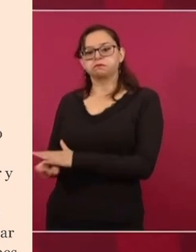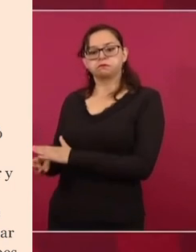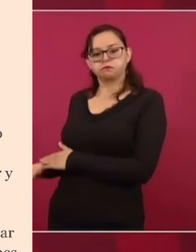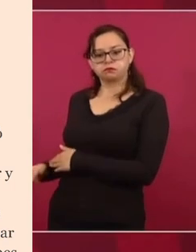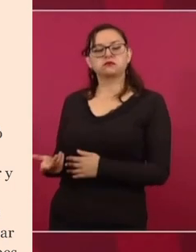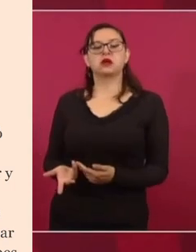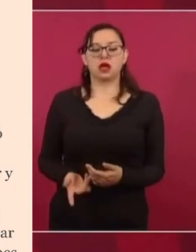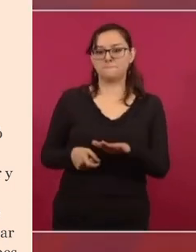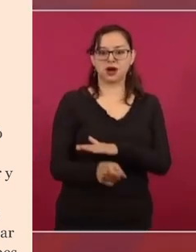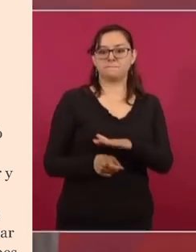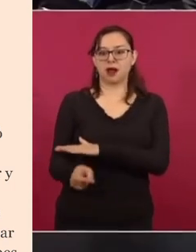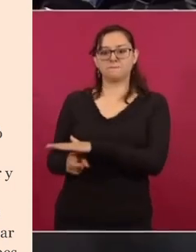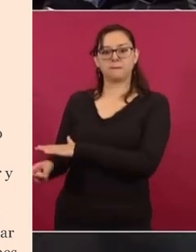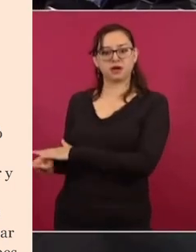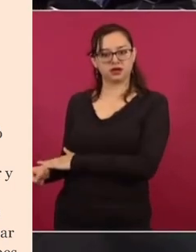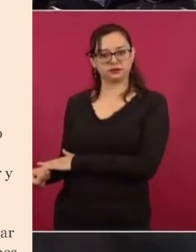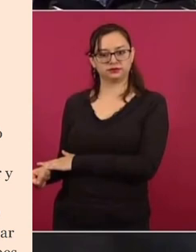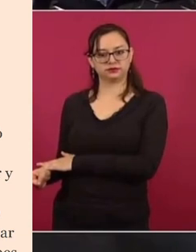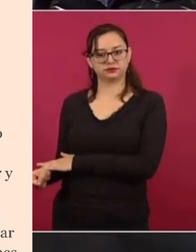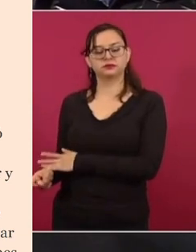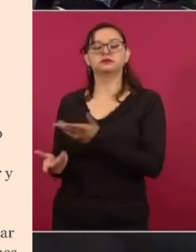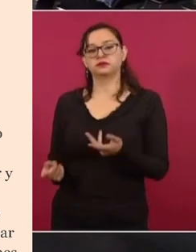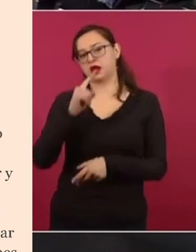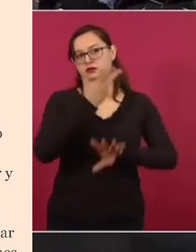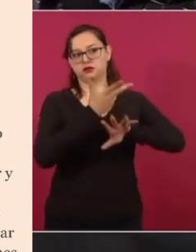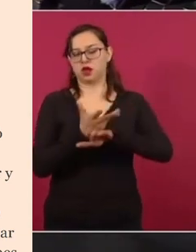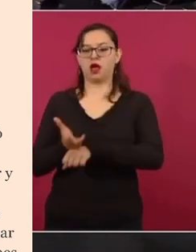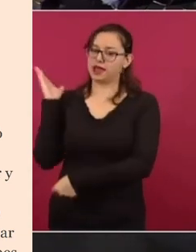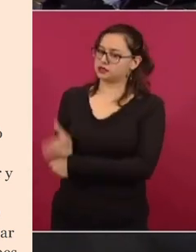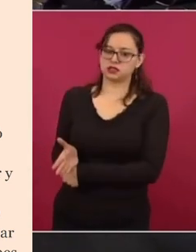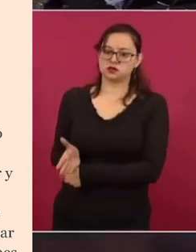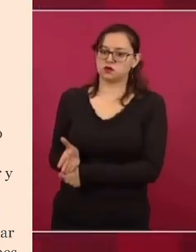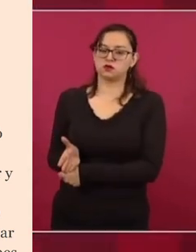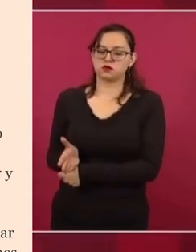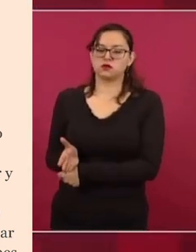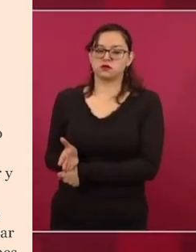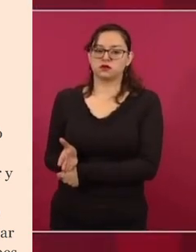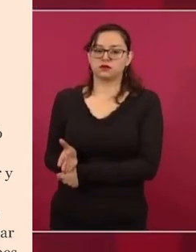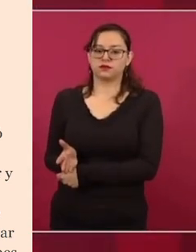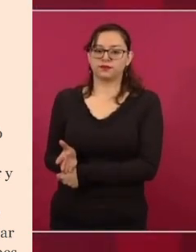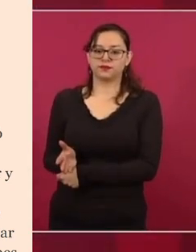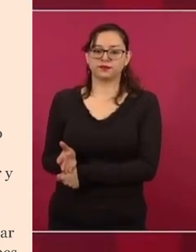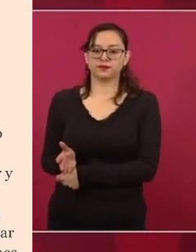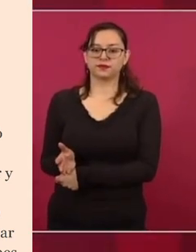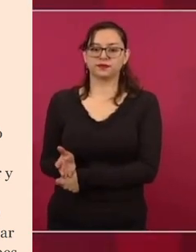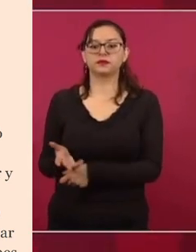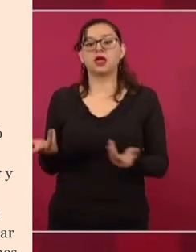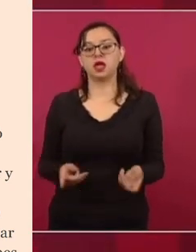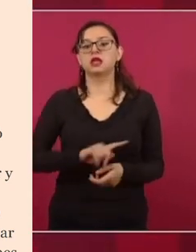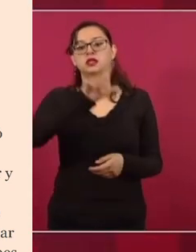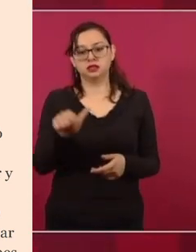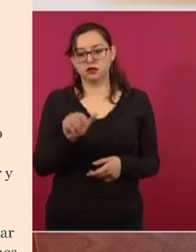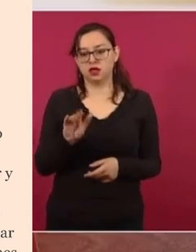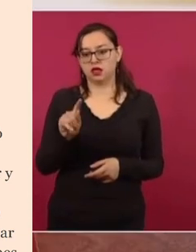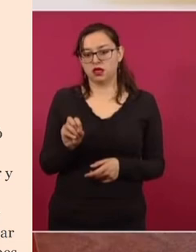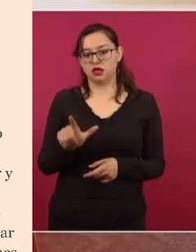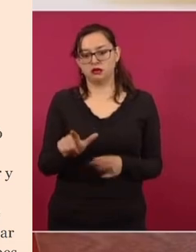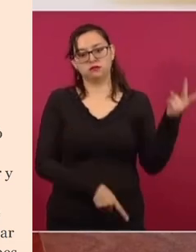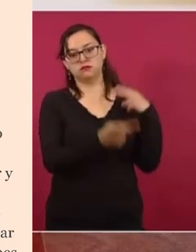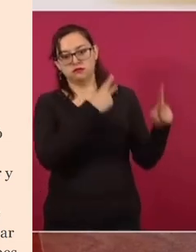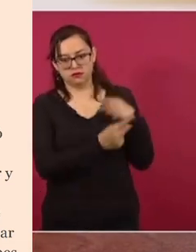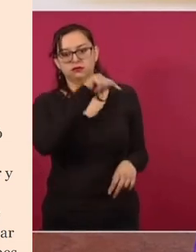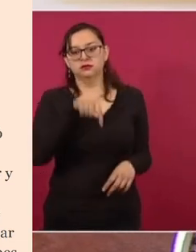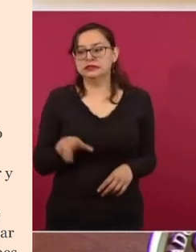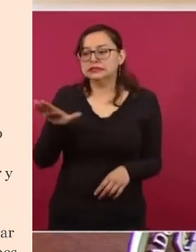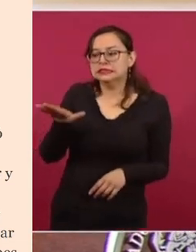funcionarios de Pemex y fueron sancionados en Estados Unidos. Entonces, vinieron aquí y